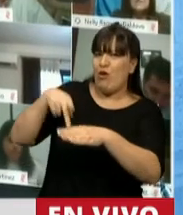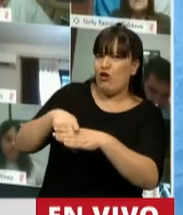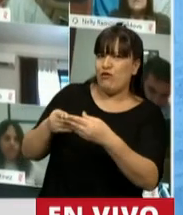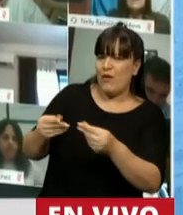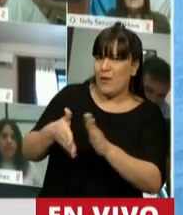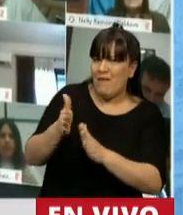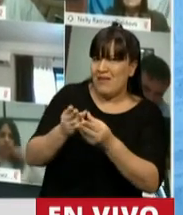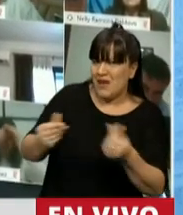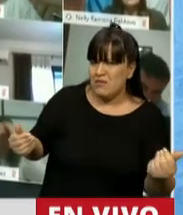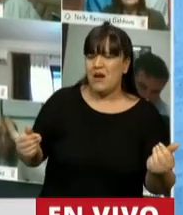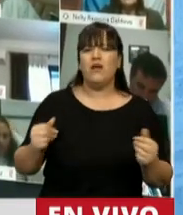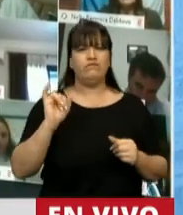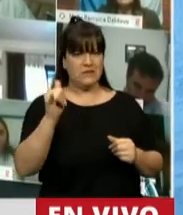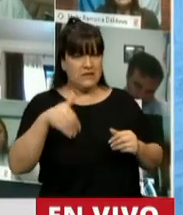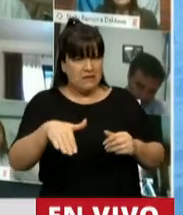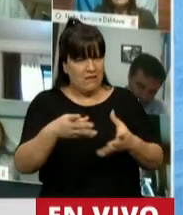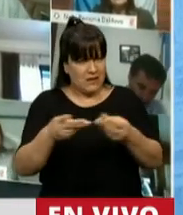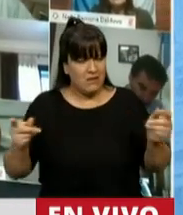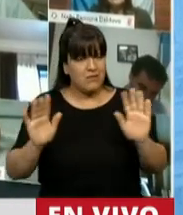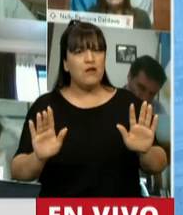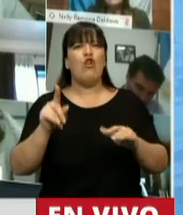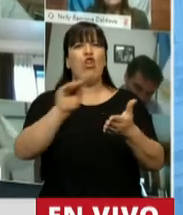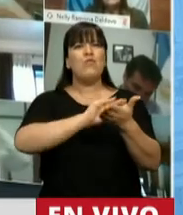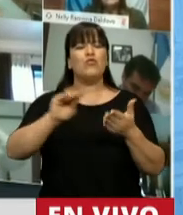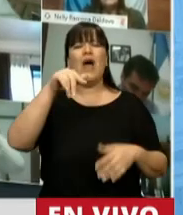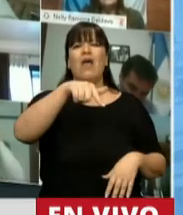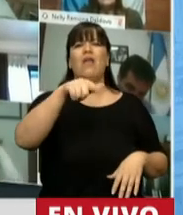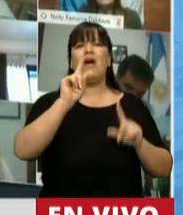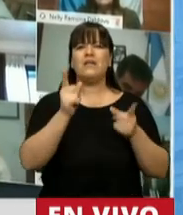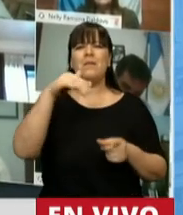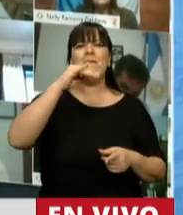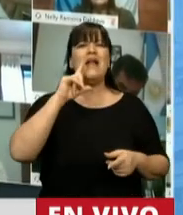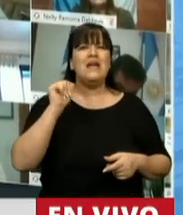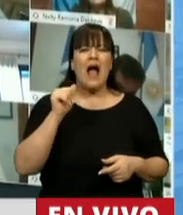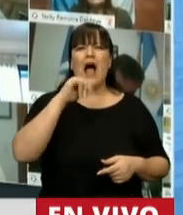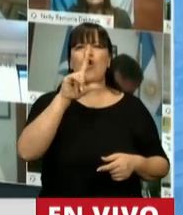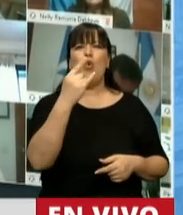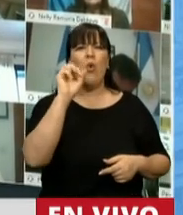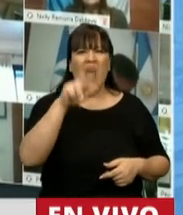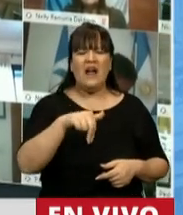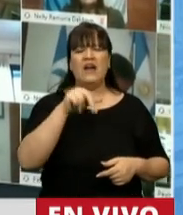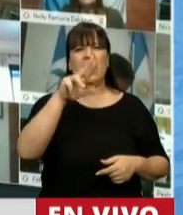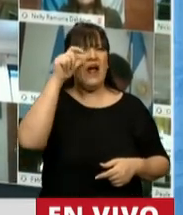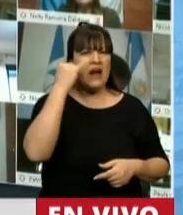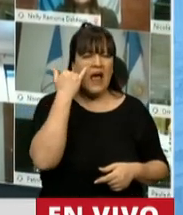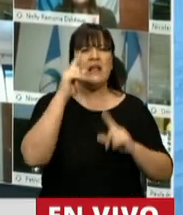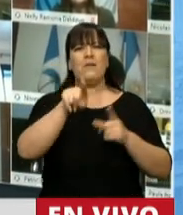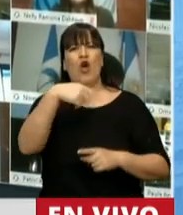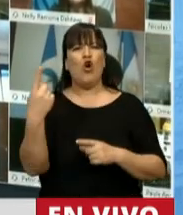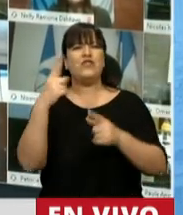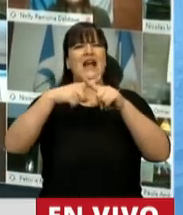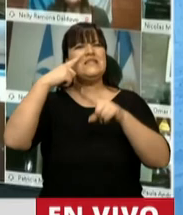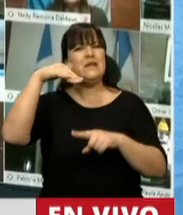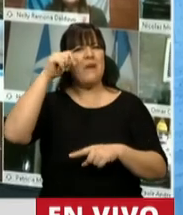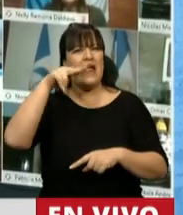diputados Artori, termino el presidente con la diputada María Luján Rey, con Jimena García, que tiene que ver con la